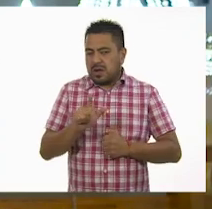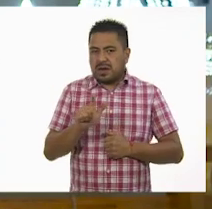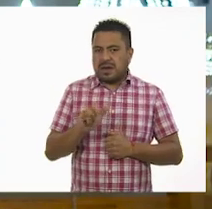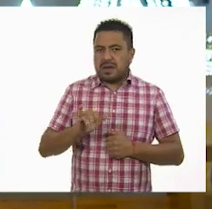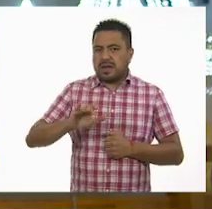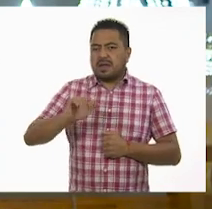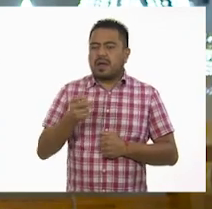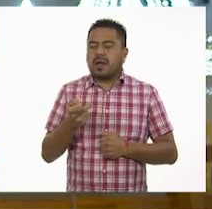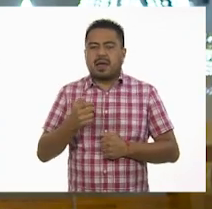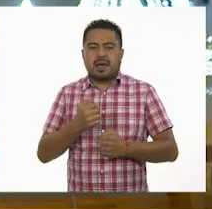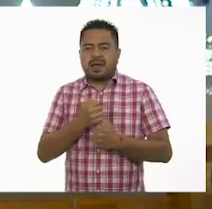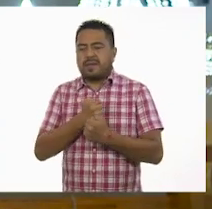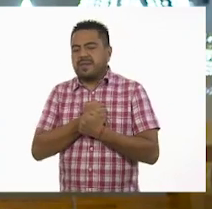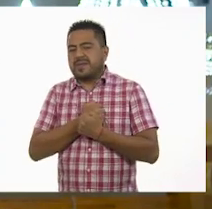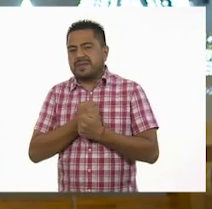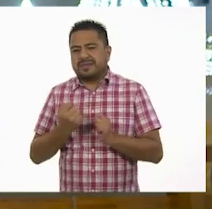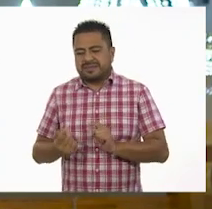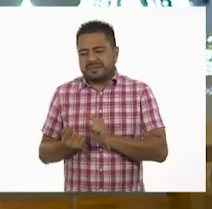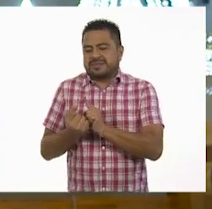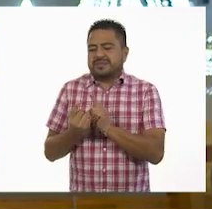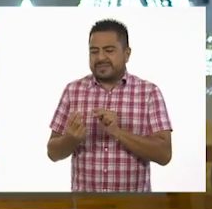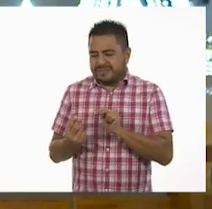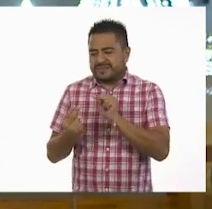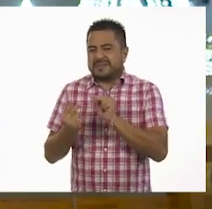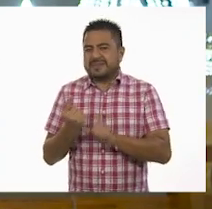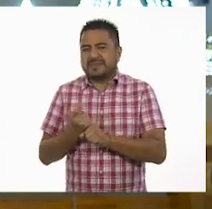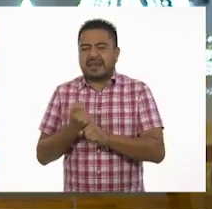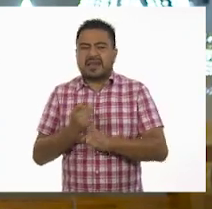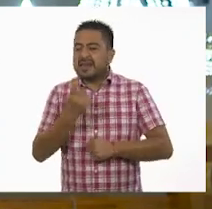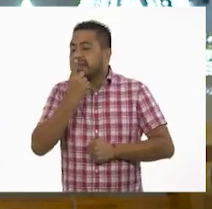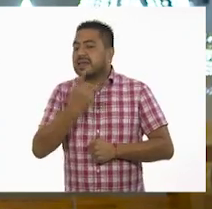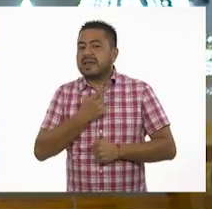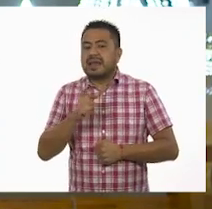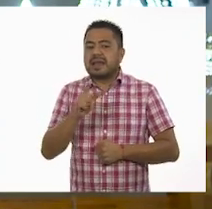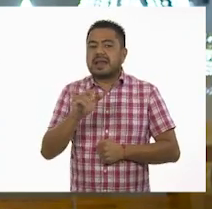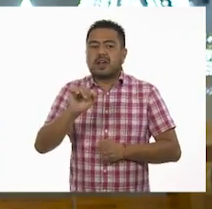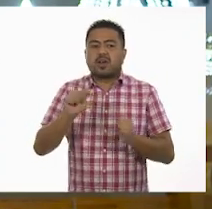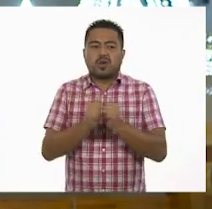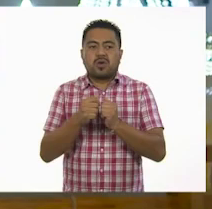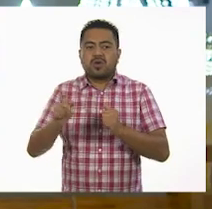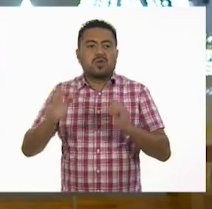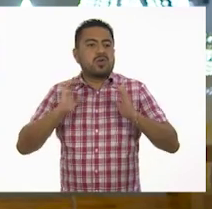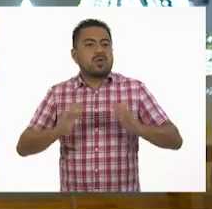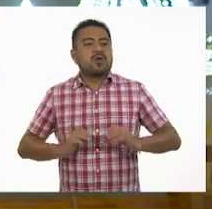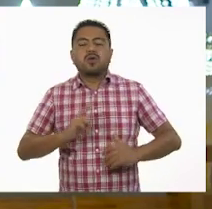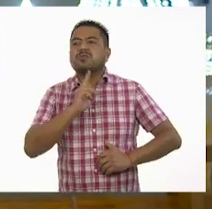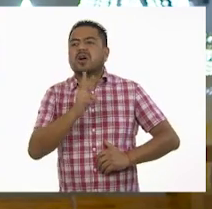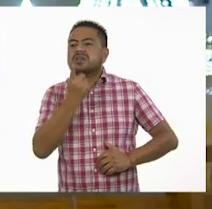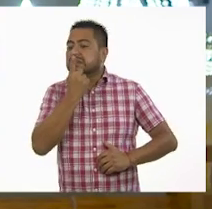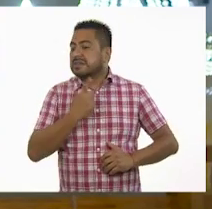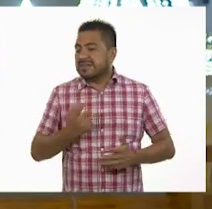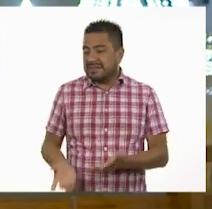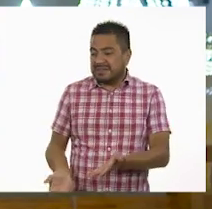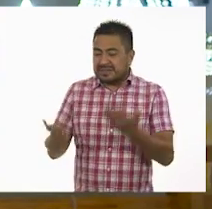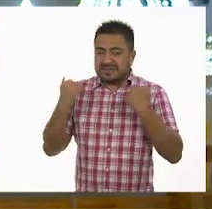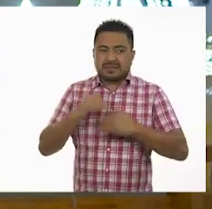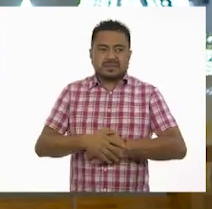pues con Laika pues ya es amor a primera vista. Dinos algo Laika con tu cuerpo y con tu voz, a ver dinos algo Laika,